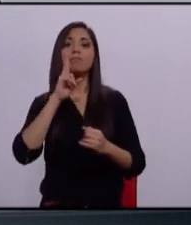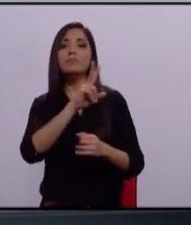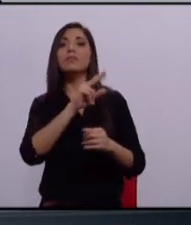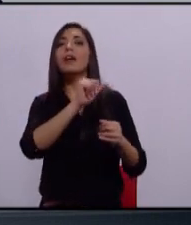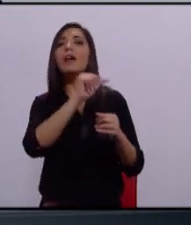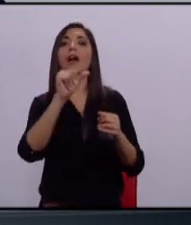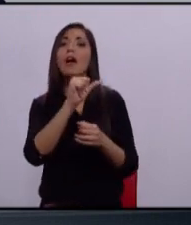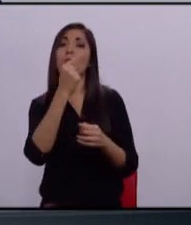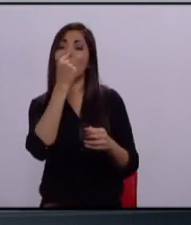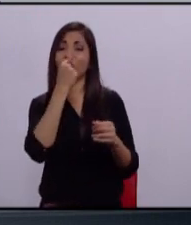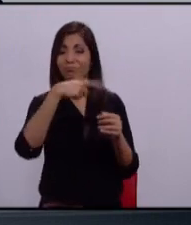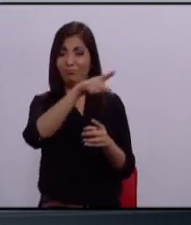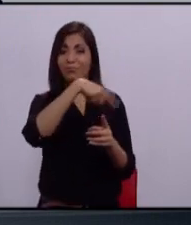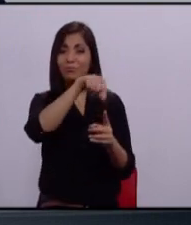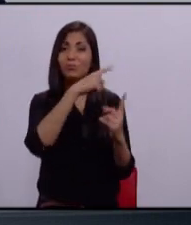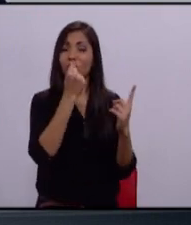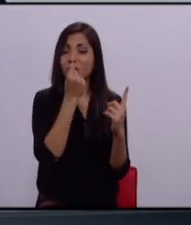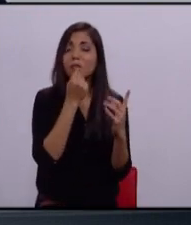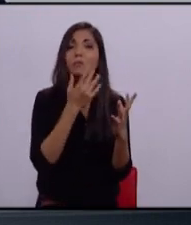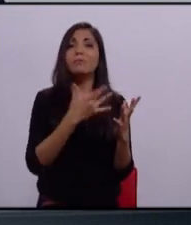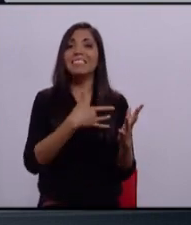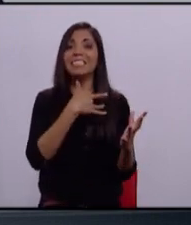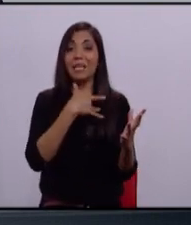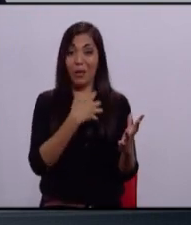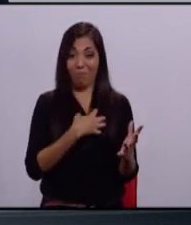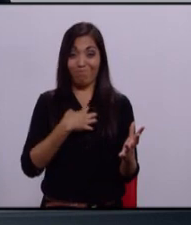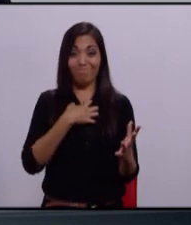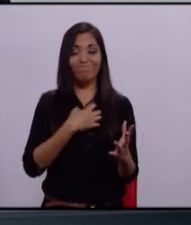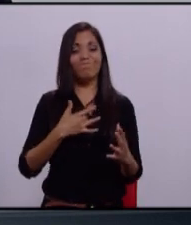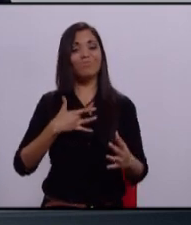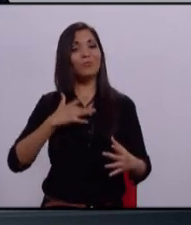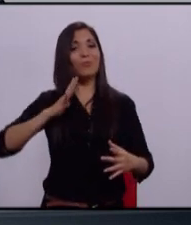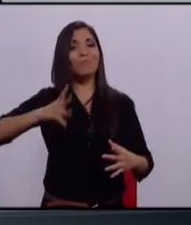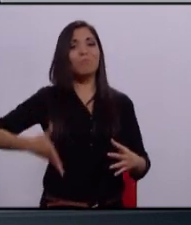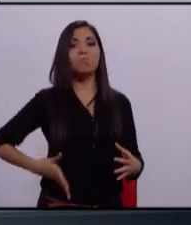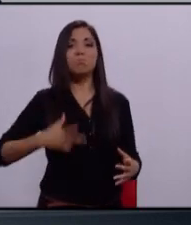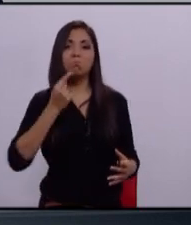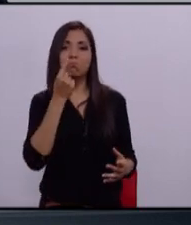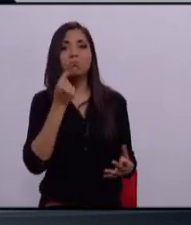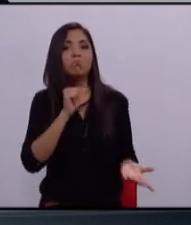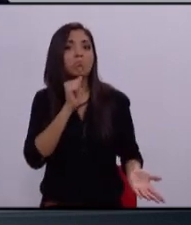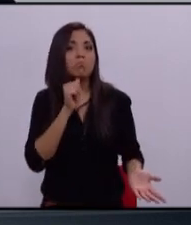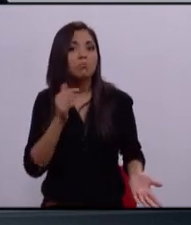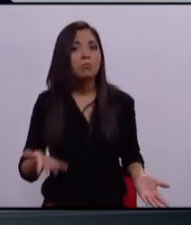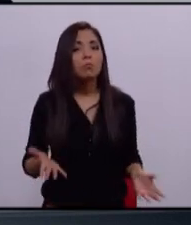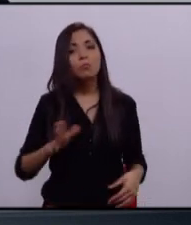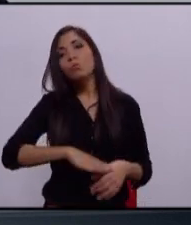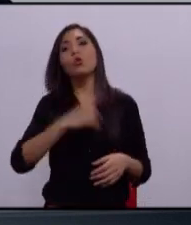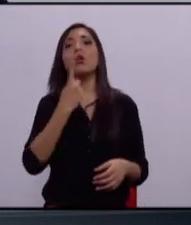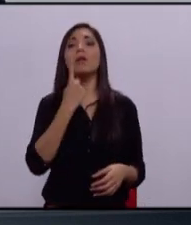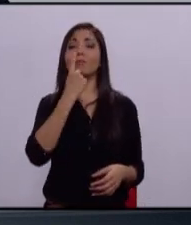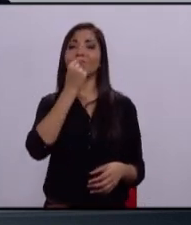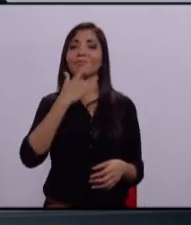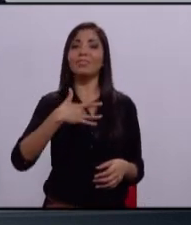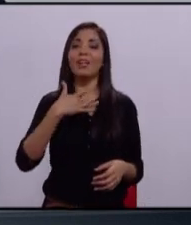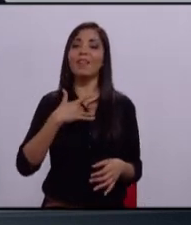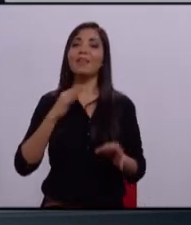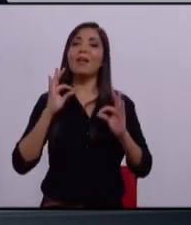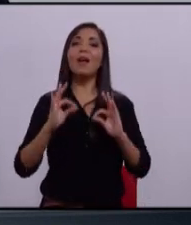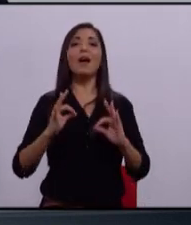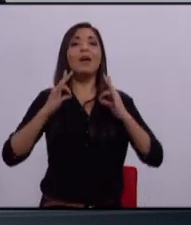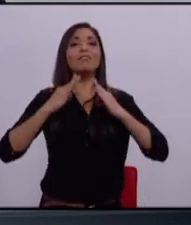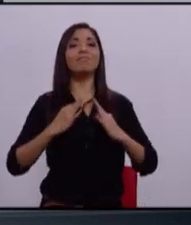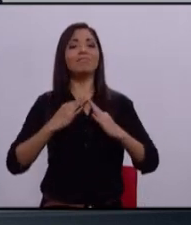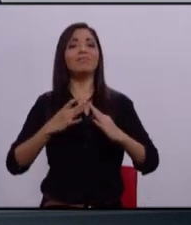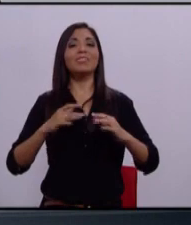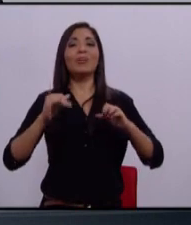Hoy los policías no se sienten contentos con su función, no se sienten con la estabilidad laboral que se requiere.